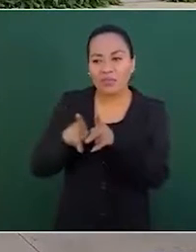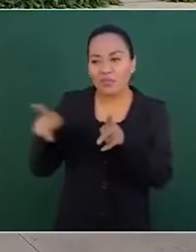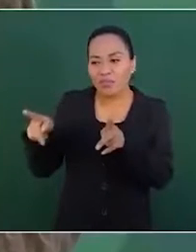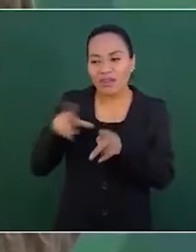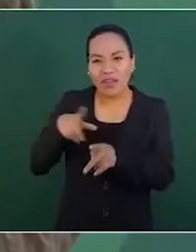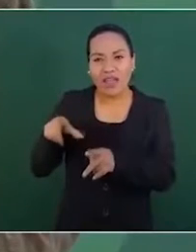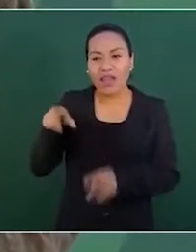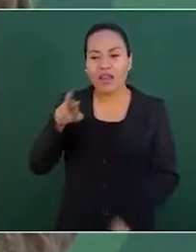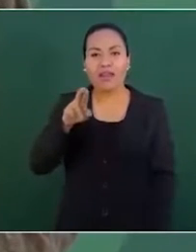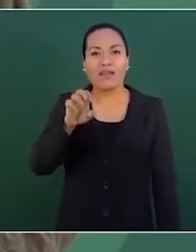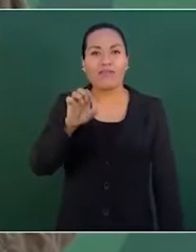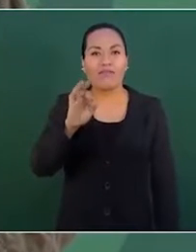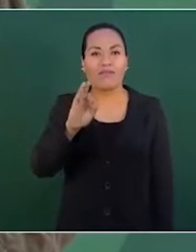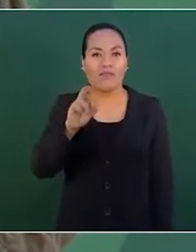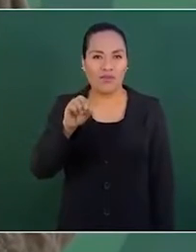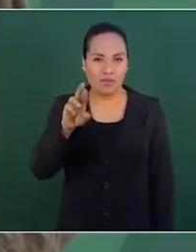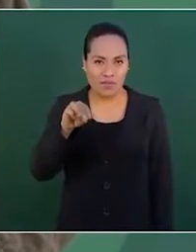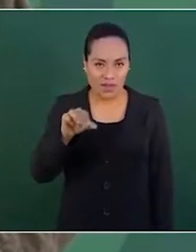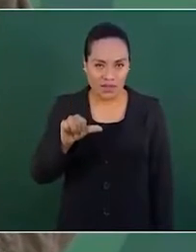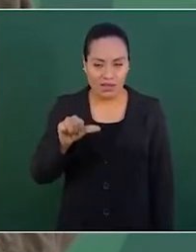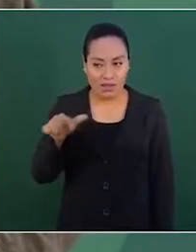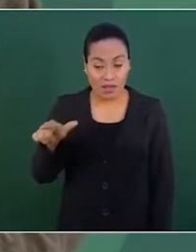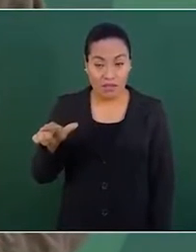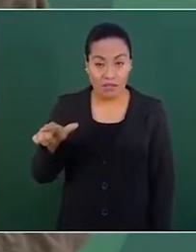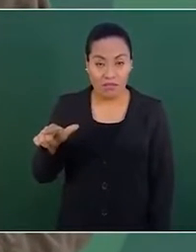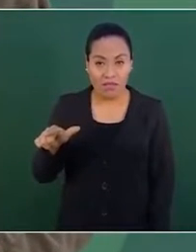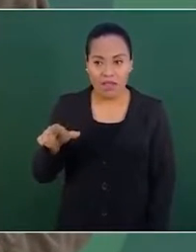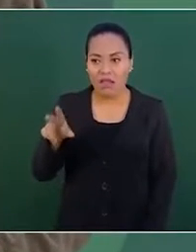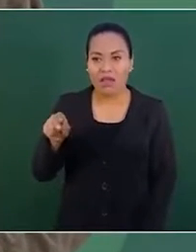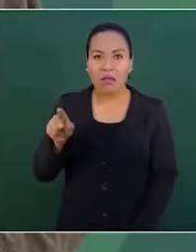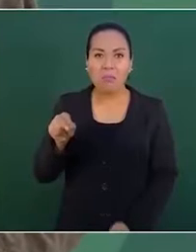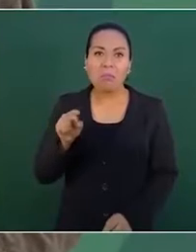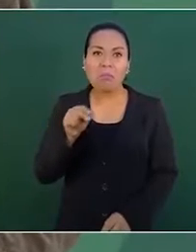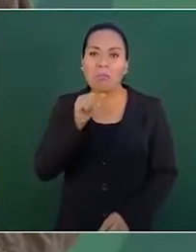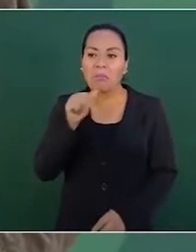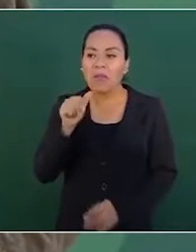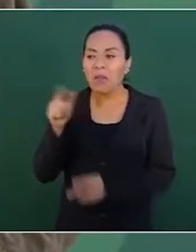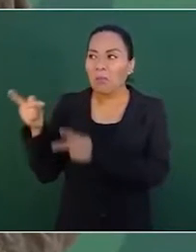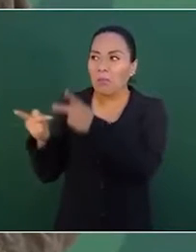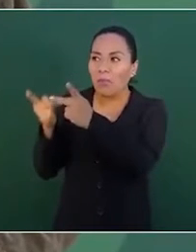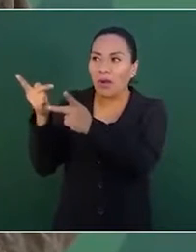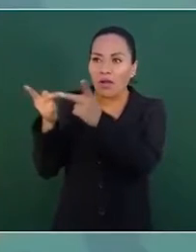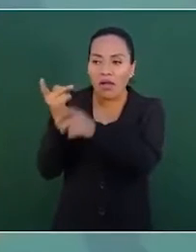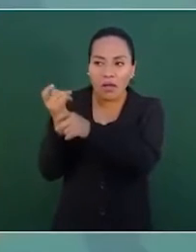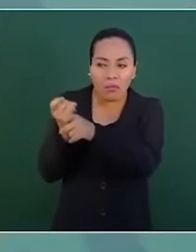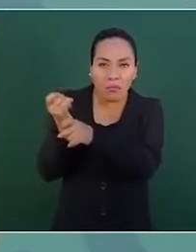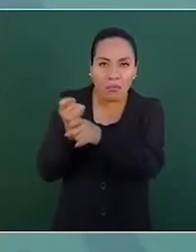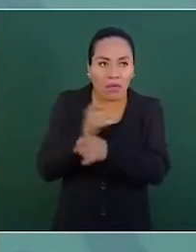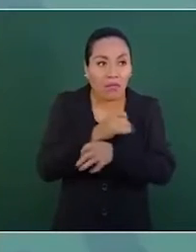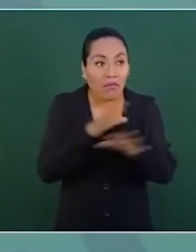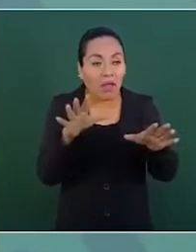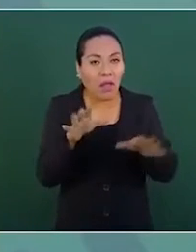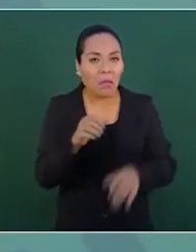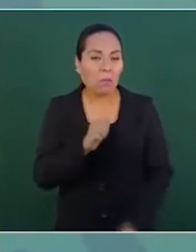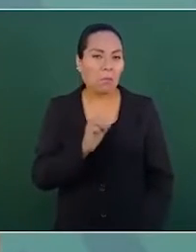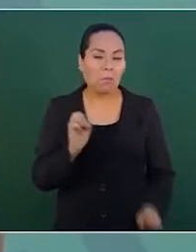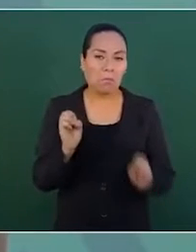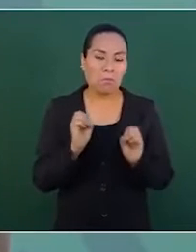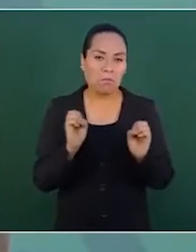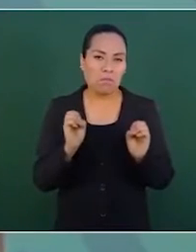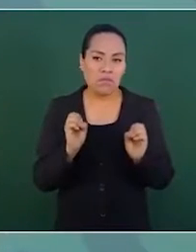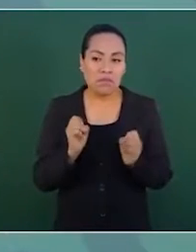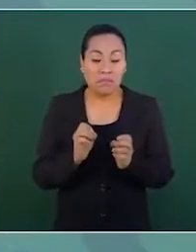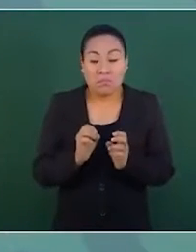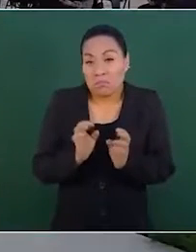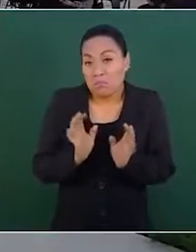Reforma ya ni encuesta publica, no sé